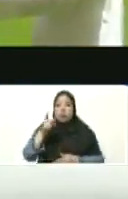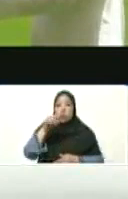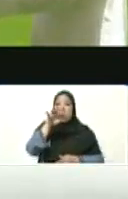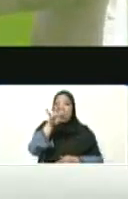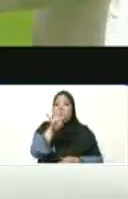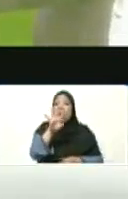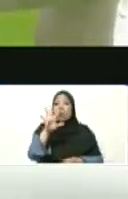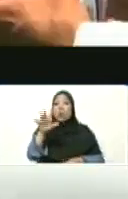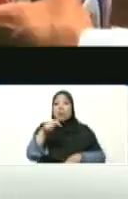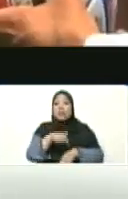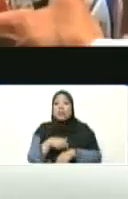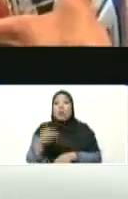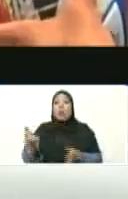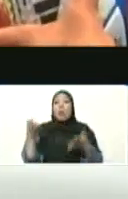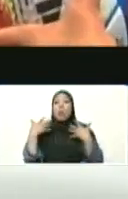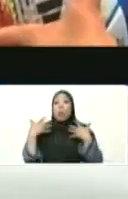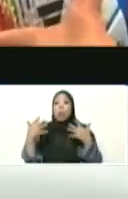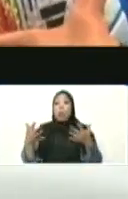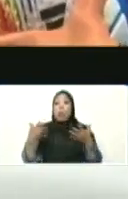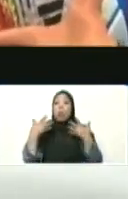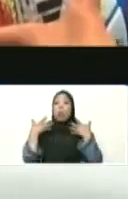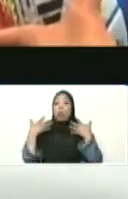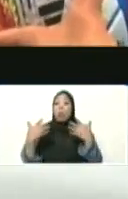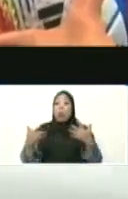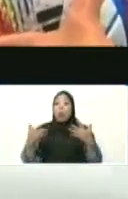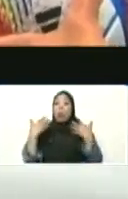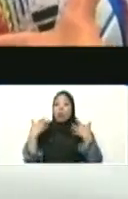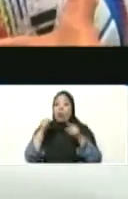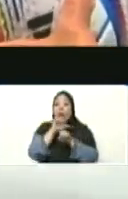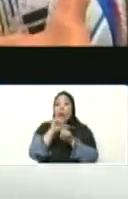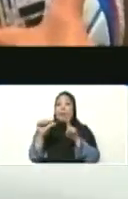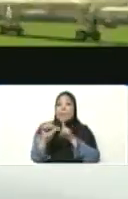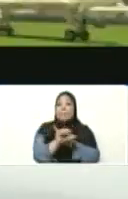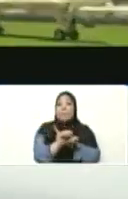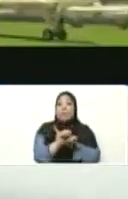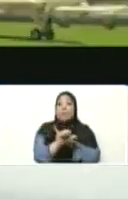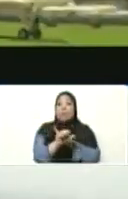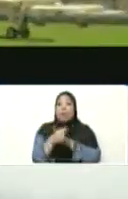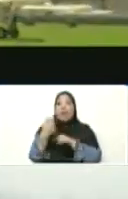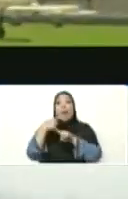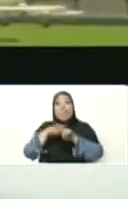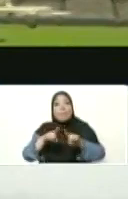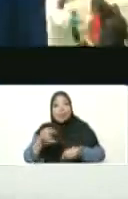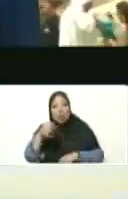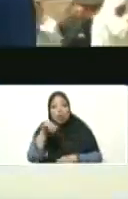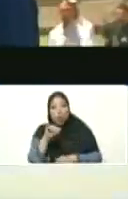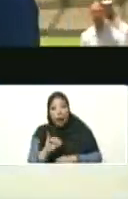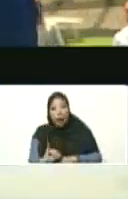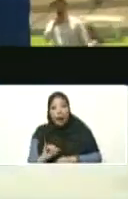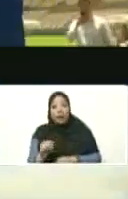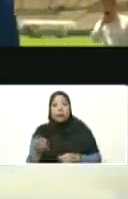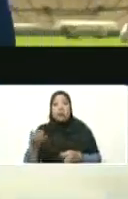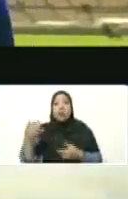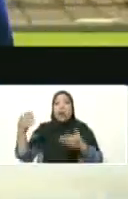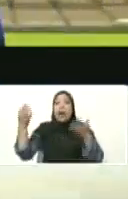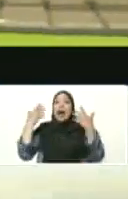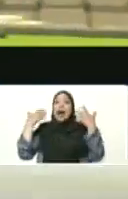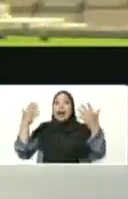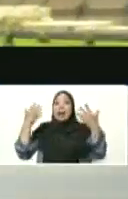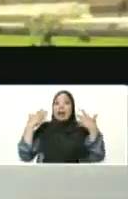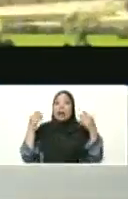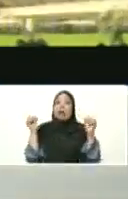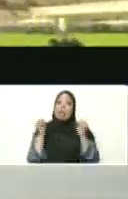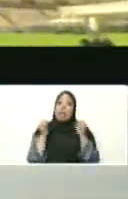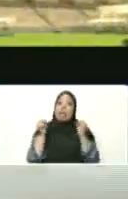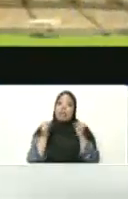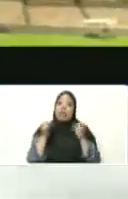45 grados de calor afuera, pero el estadio está climatizado. Entonces, lo ponen a